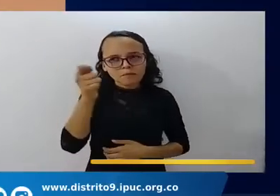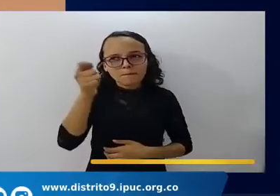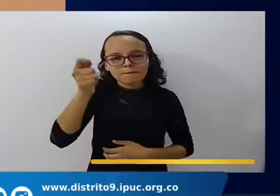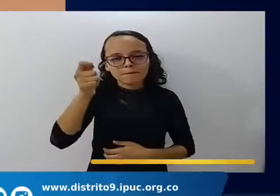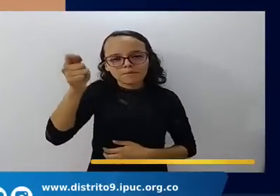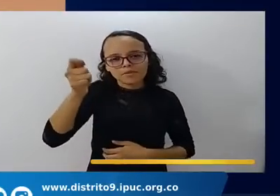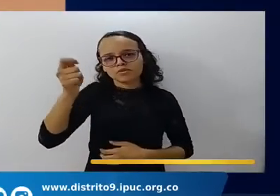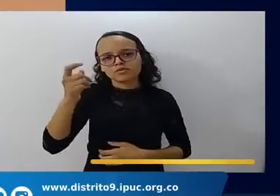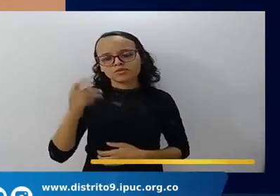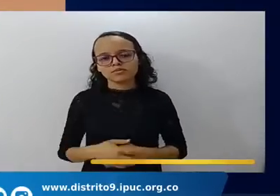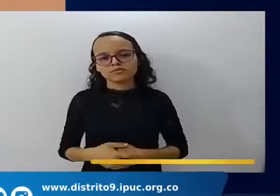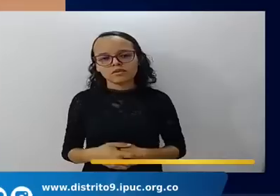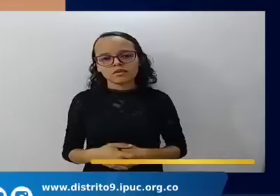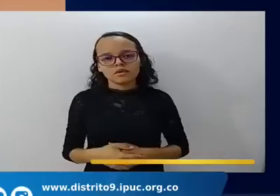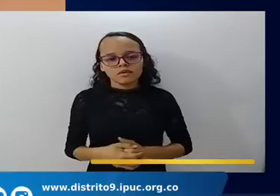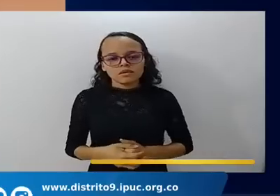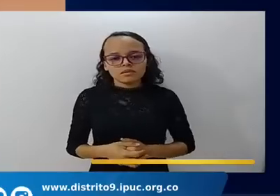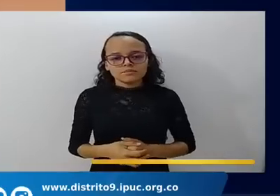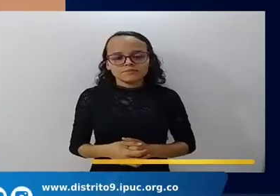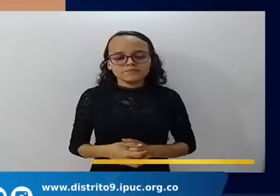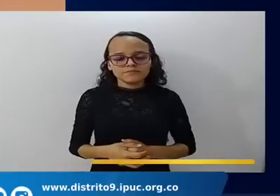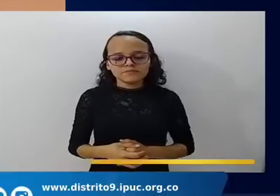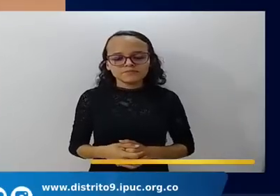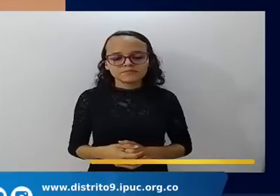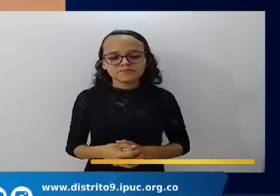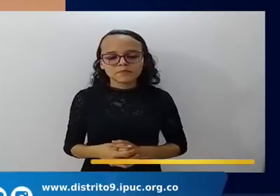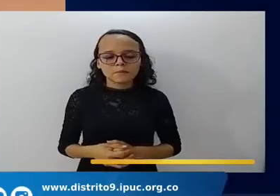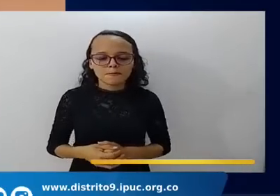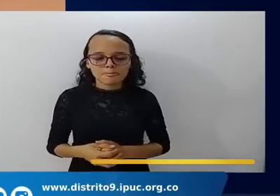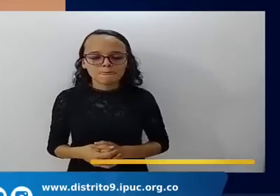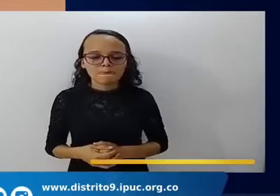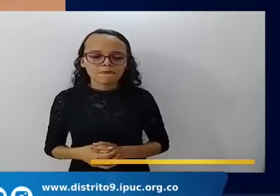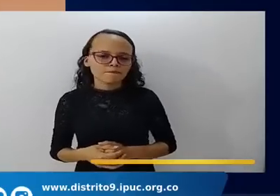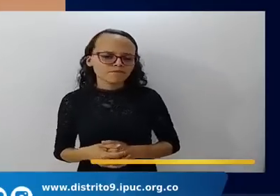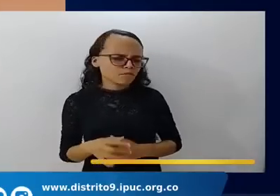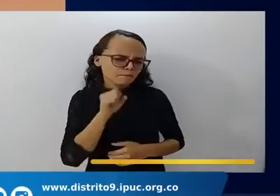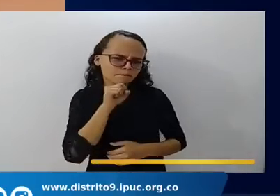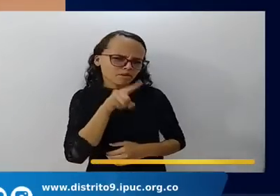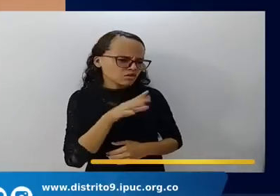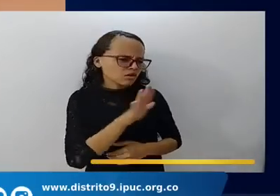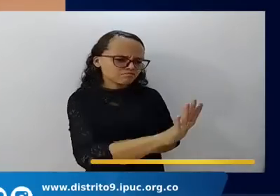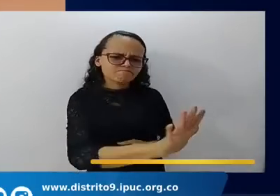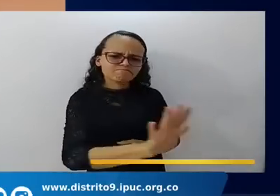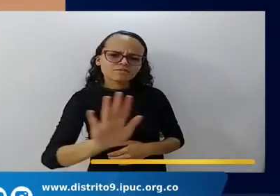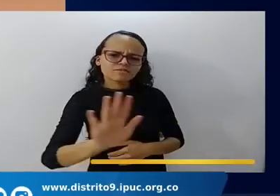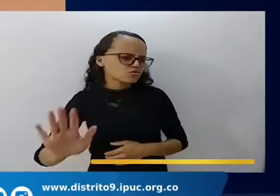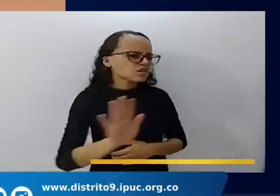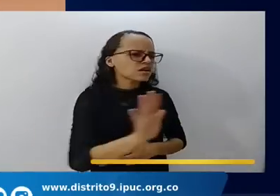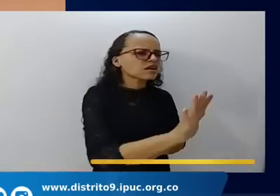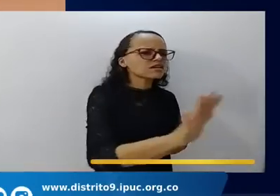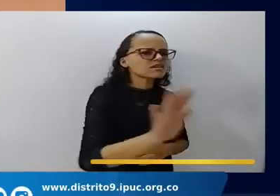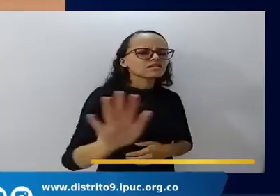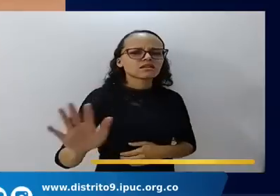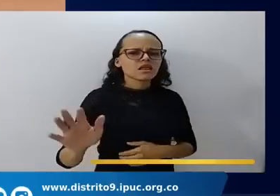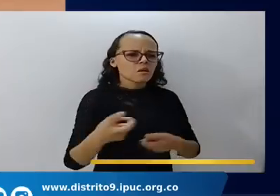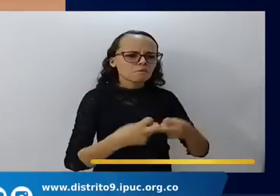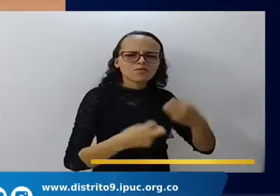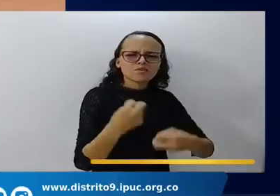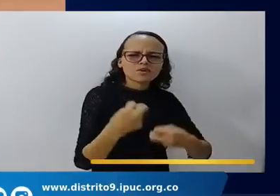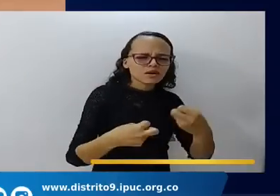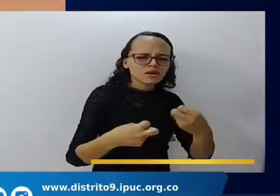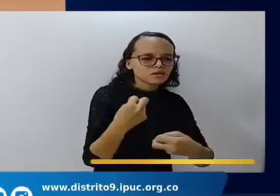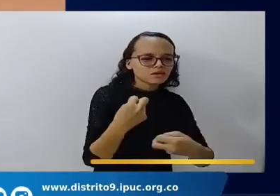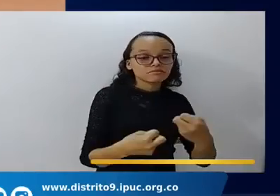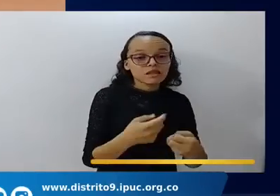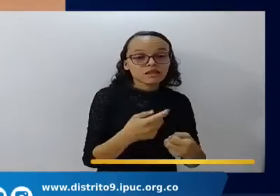¿Será que alguien en medio de las pruebas, porque es necesario que por muchas pruebas y